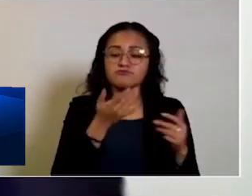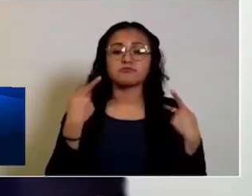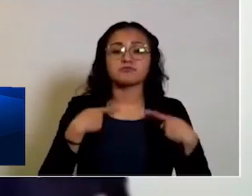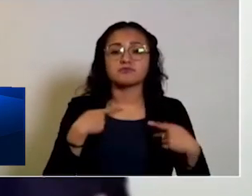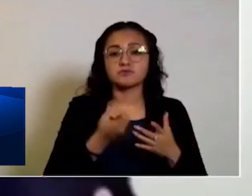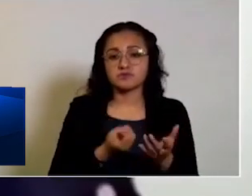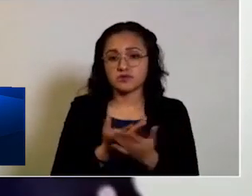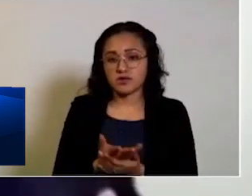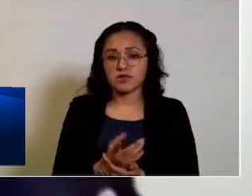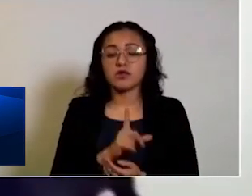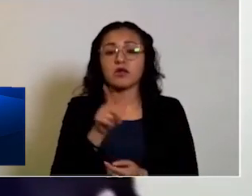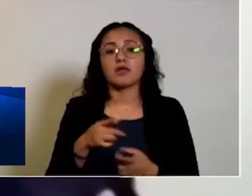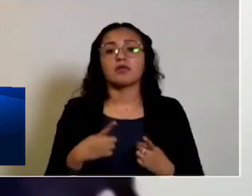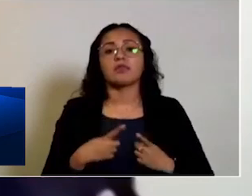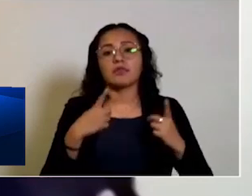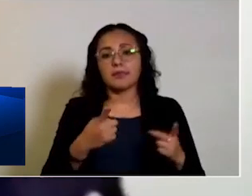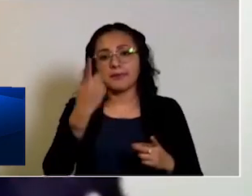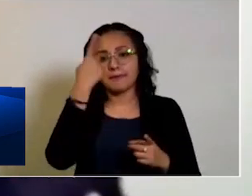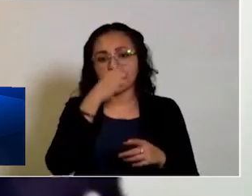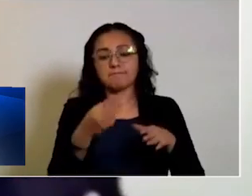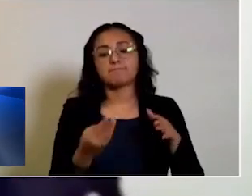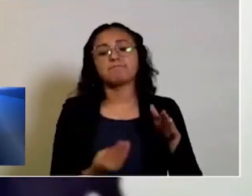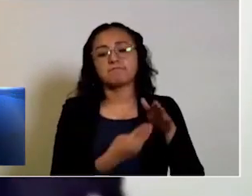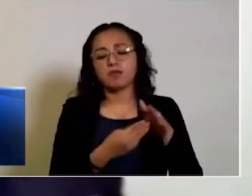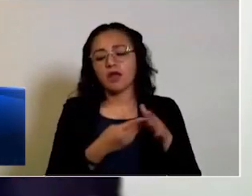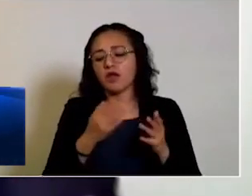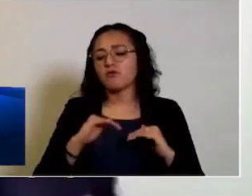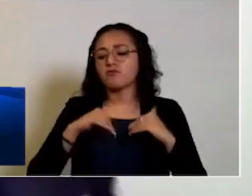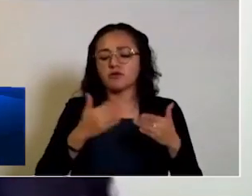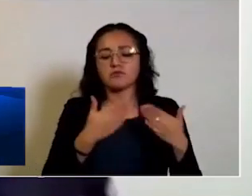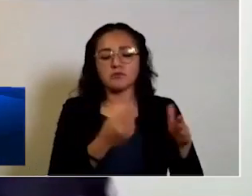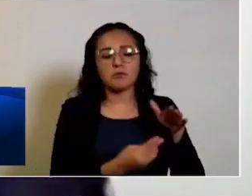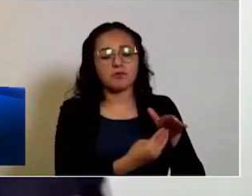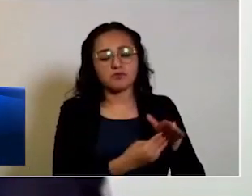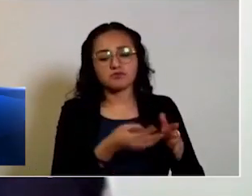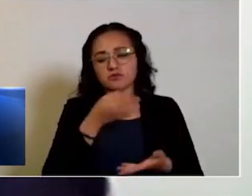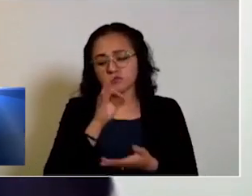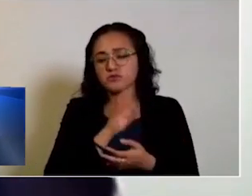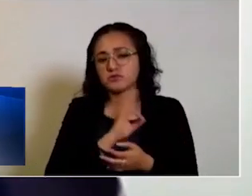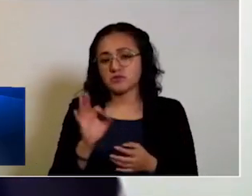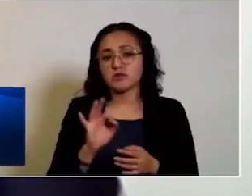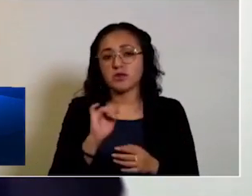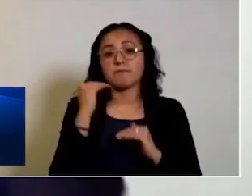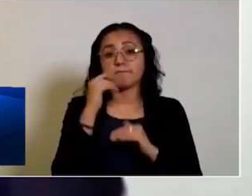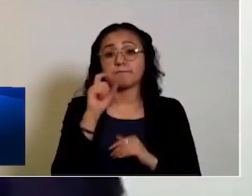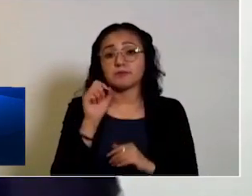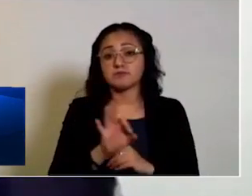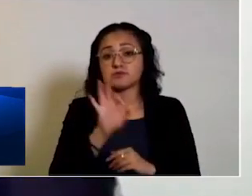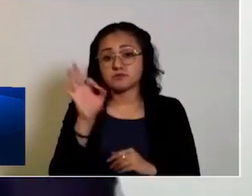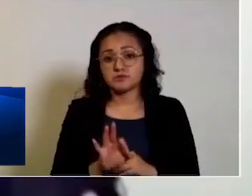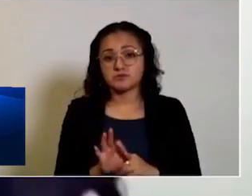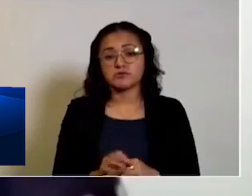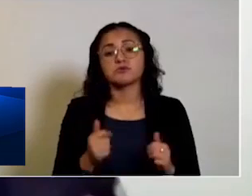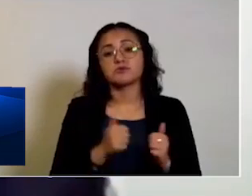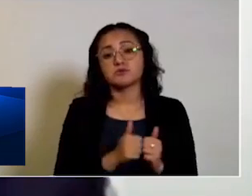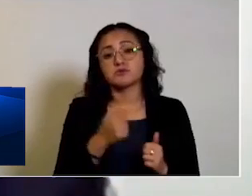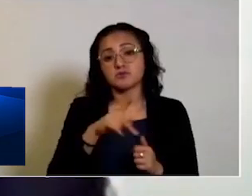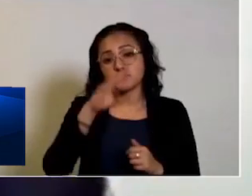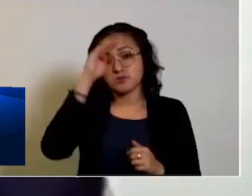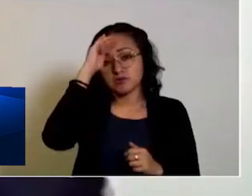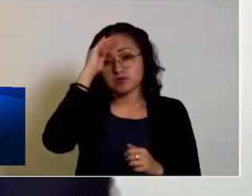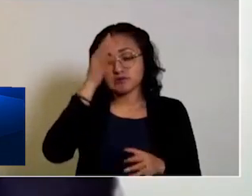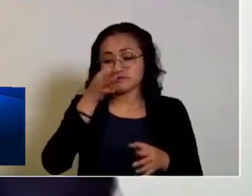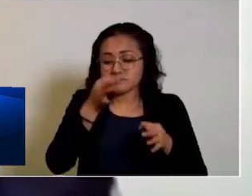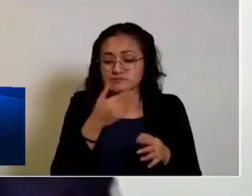Se ofrecerá el servicio de mesa en terrazas y espacios abiertos con un aforo máximo del 20%, considerando una